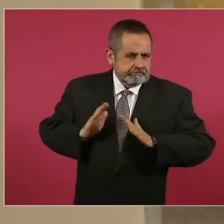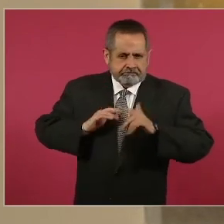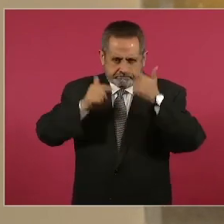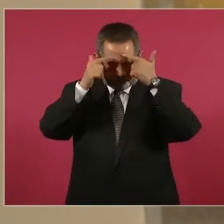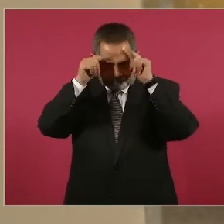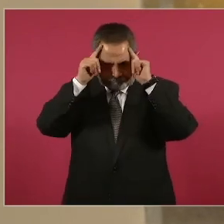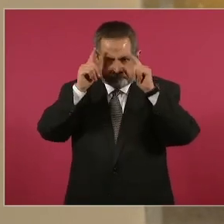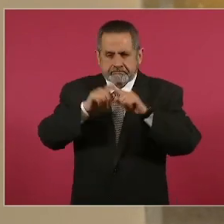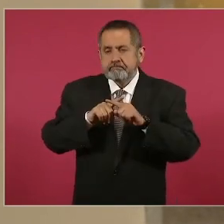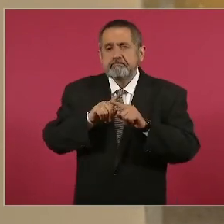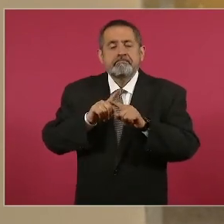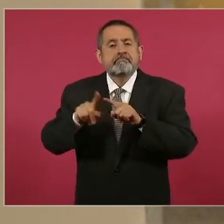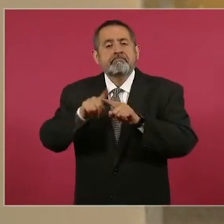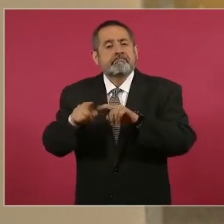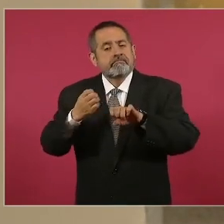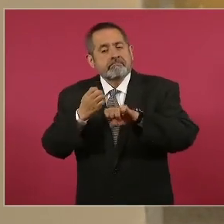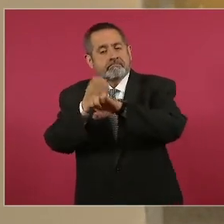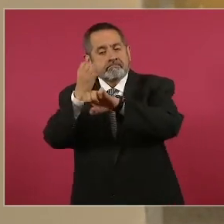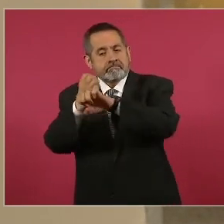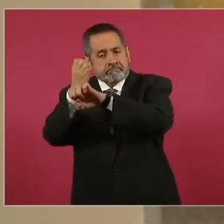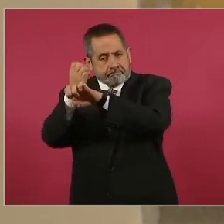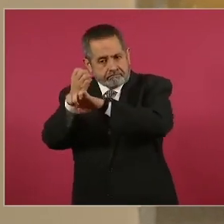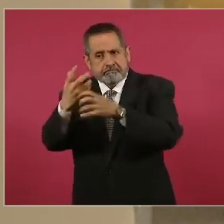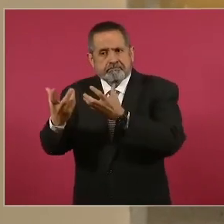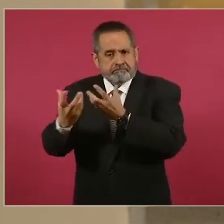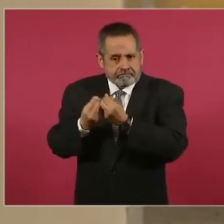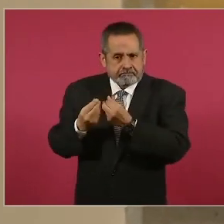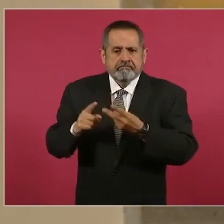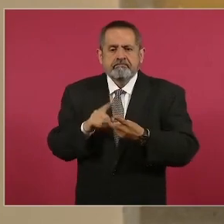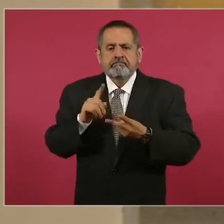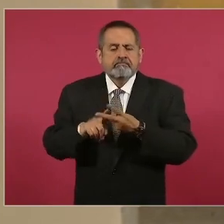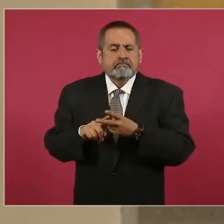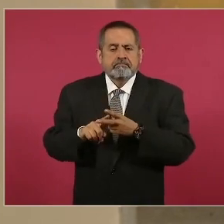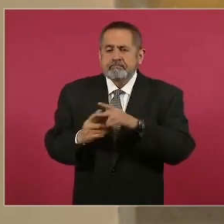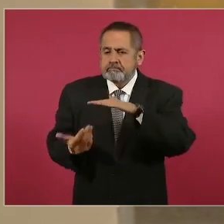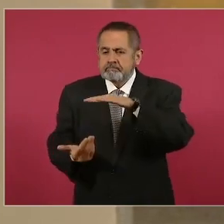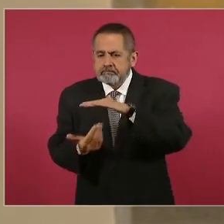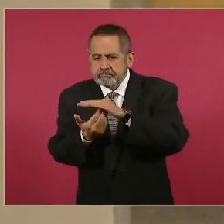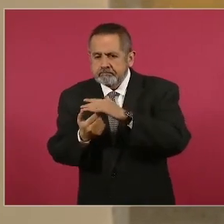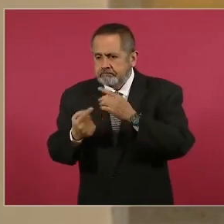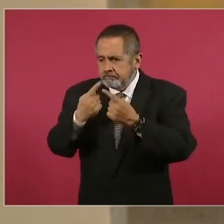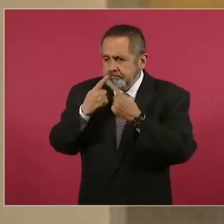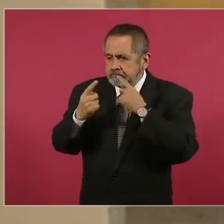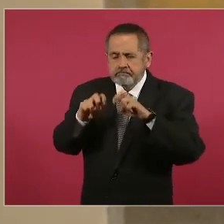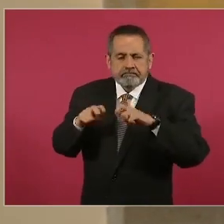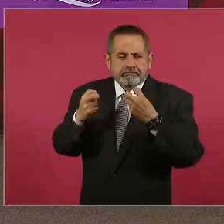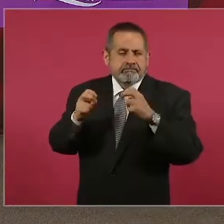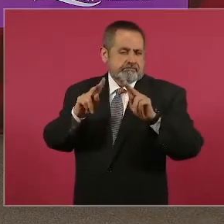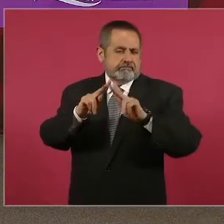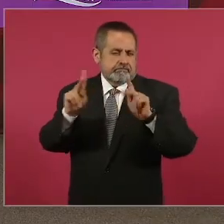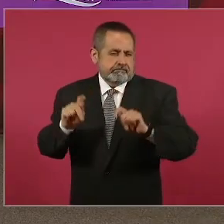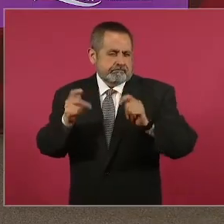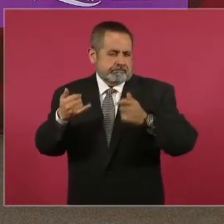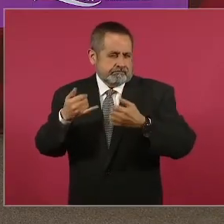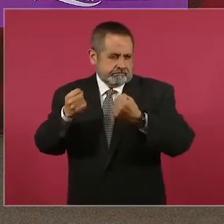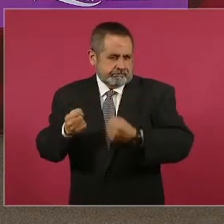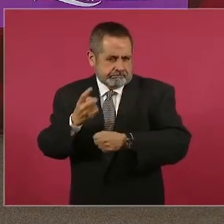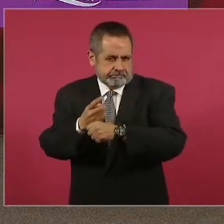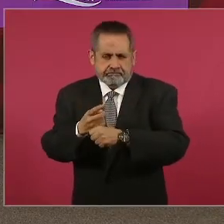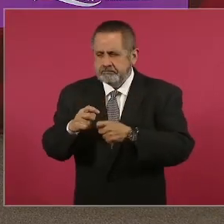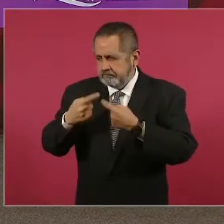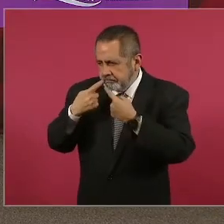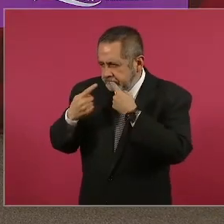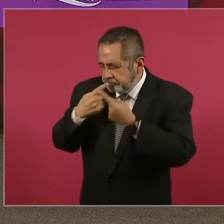los gobiernos de los estados, de las mesas de construcción de paz y seguridad, enseguida